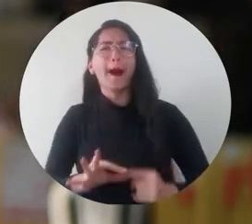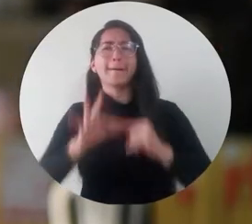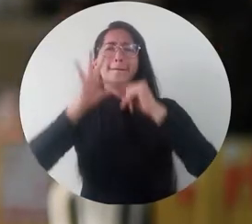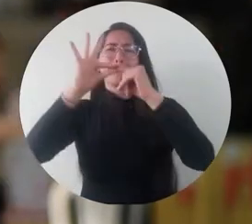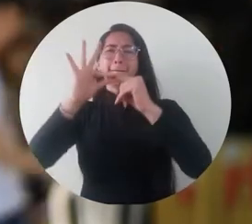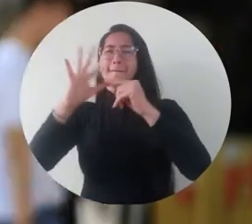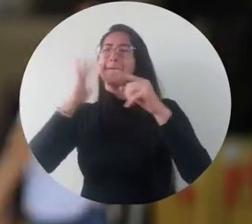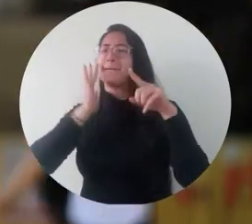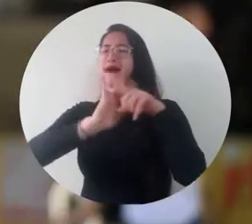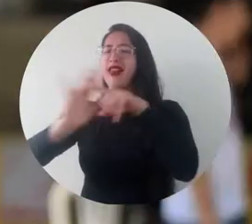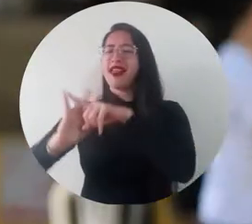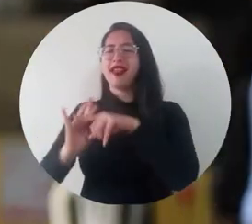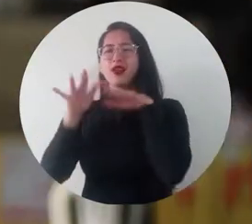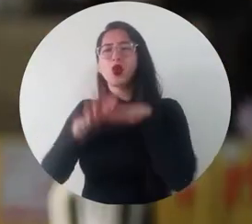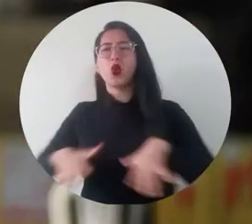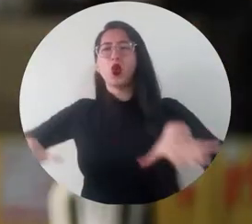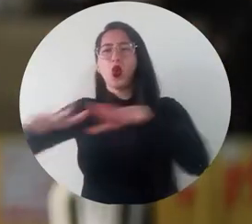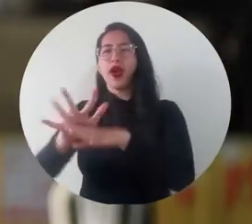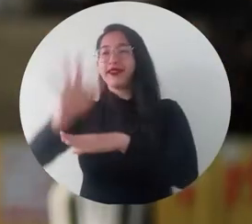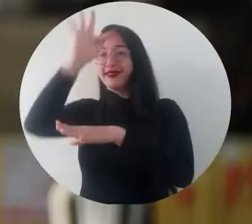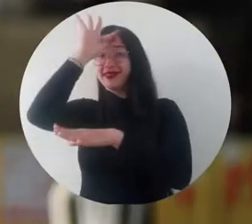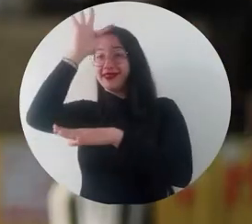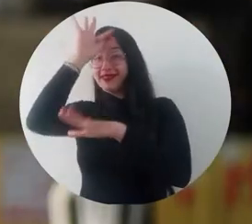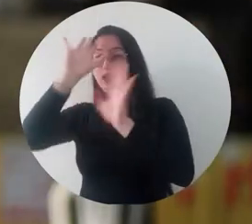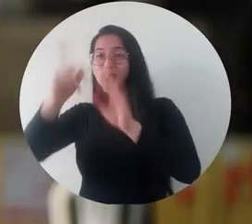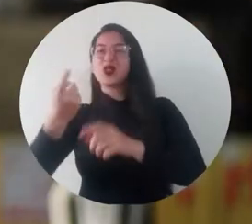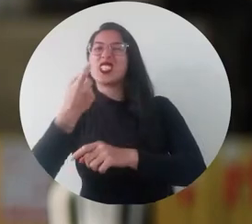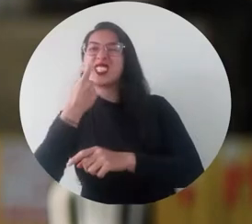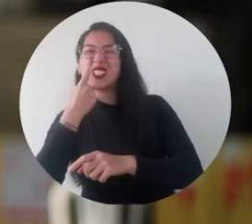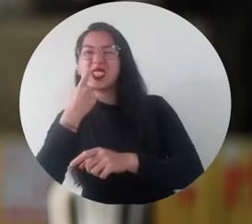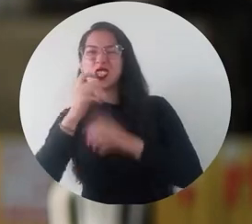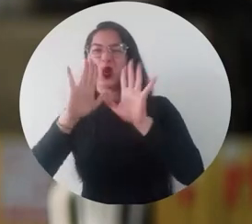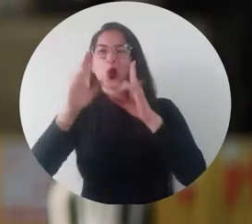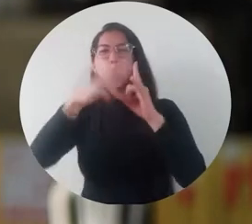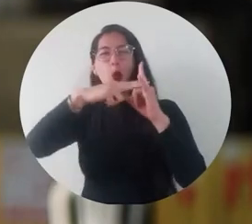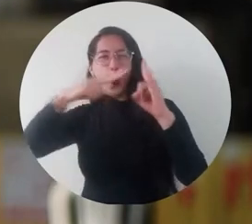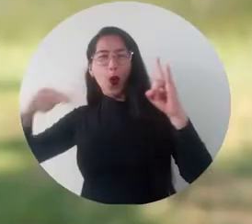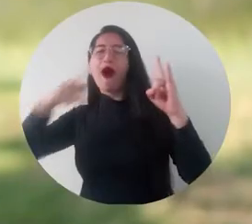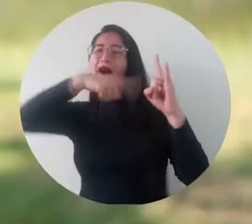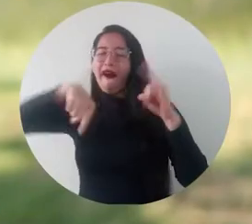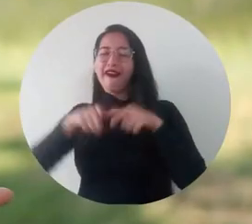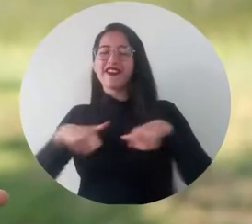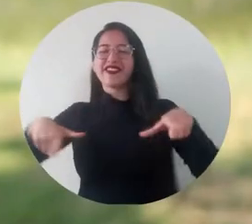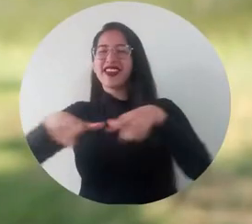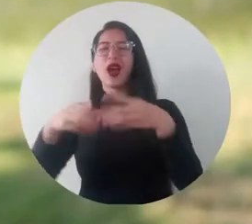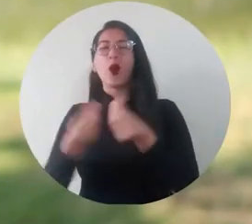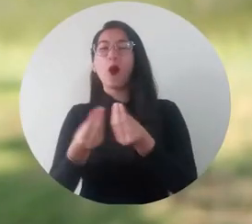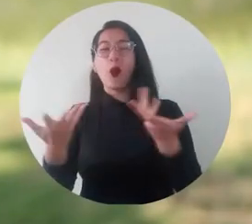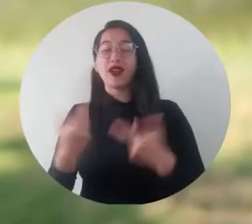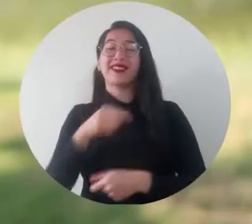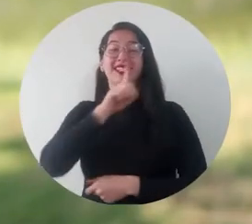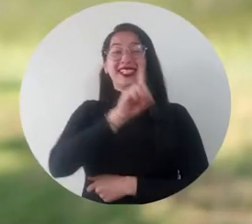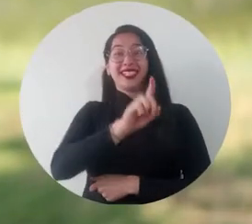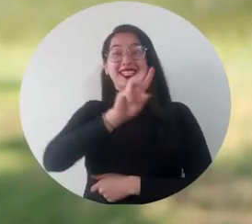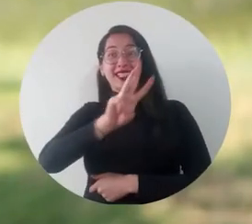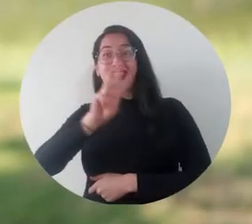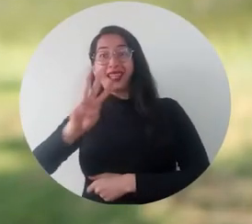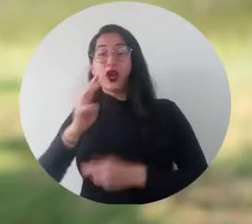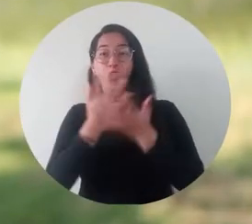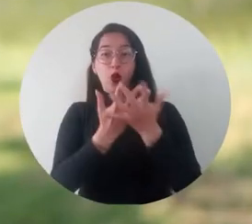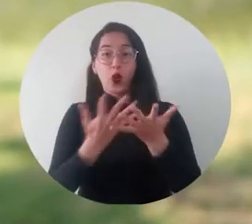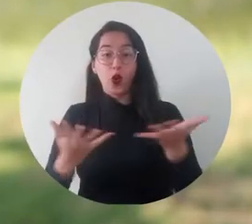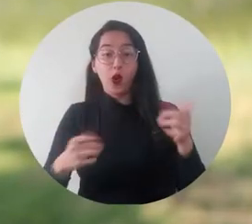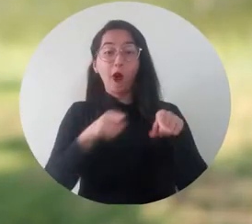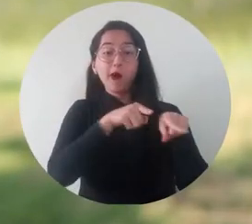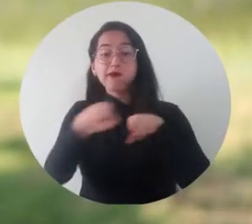especializados inmobiliario a la clínica y preclínica odontológica universitaria Se trata de 133 elementos que se